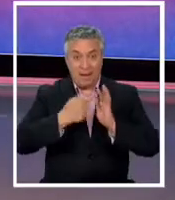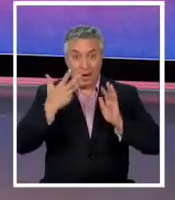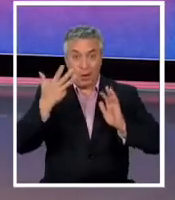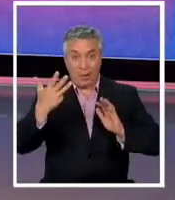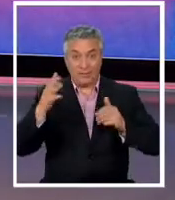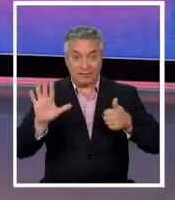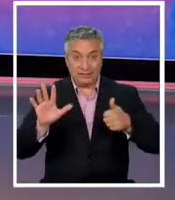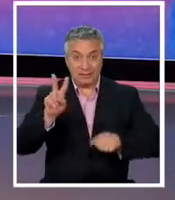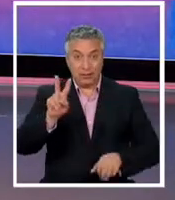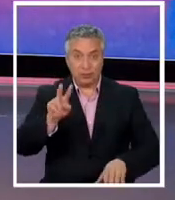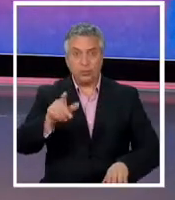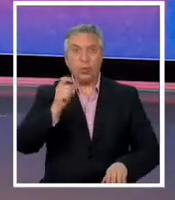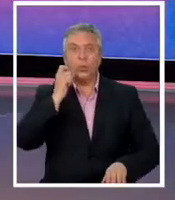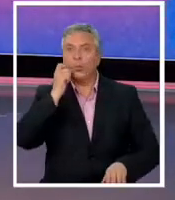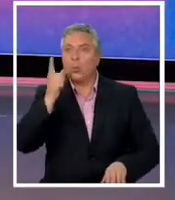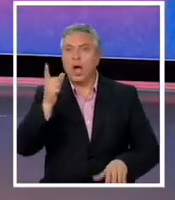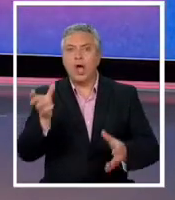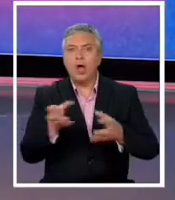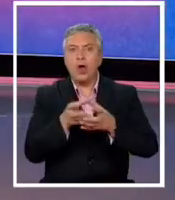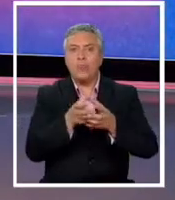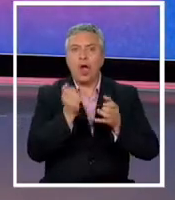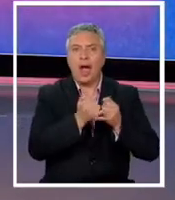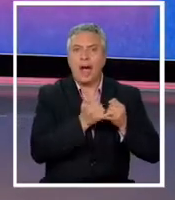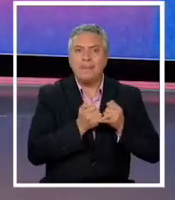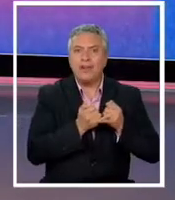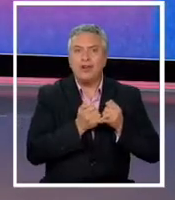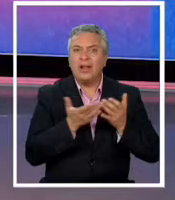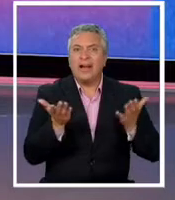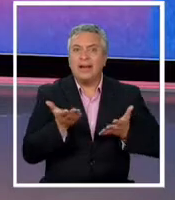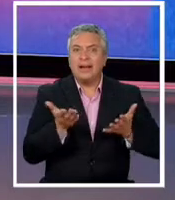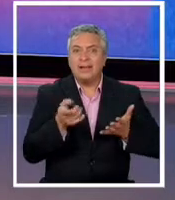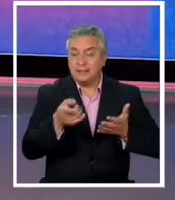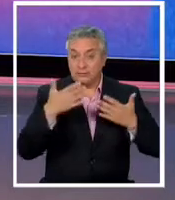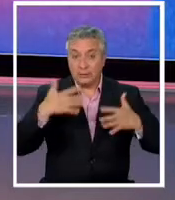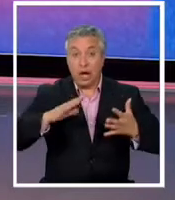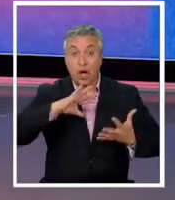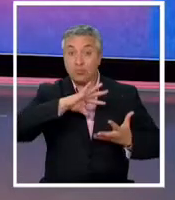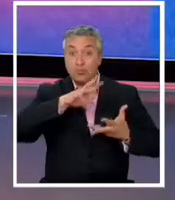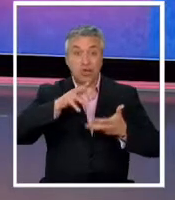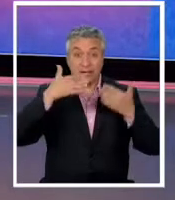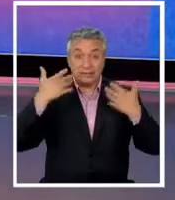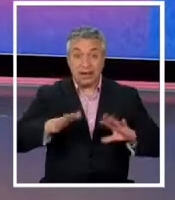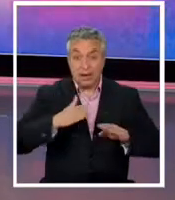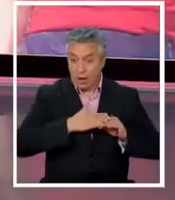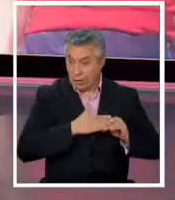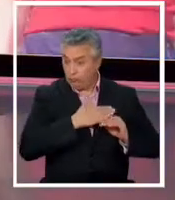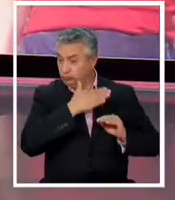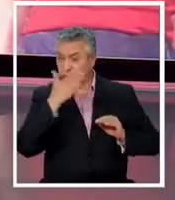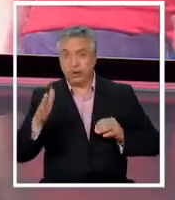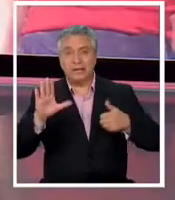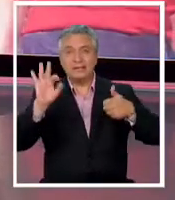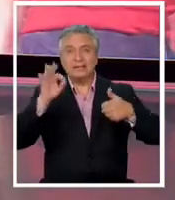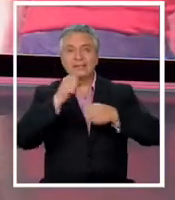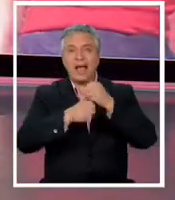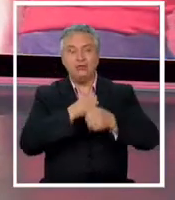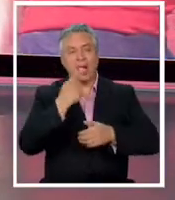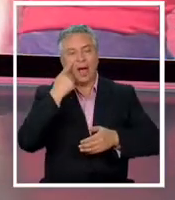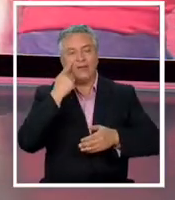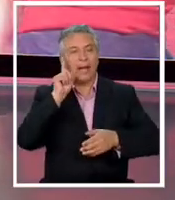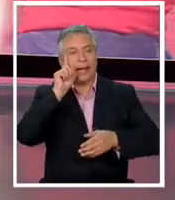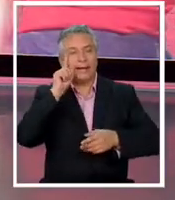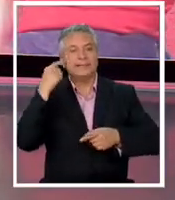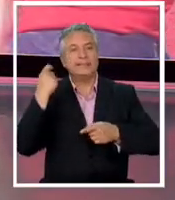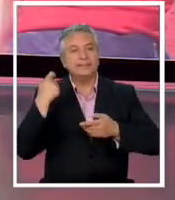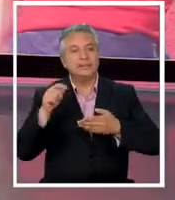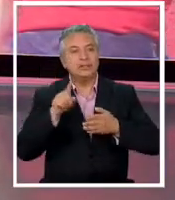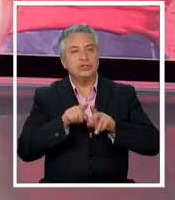Bueno, por ejemplo cosas que hay que saber ¿Cuáles eran los grupos de amigos? ¿Qué pasó por ejemplo con ellos después del Mundial? A 60 años de este evento revisamos sus historias en la crónica